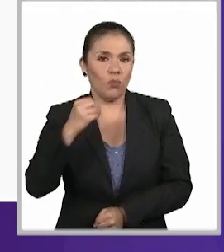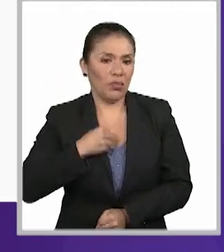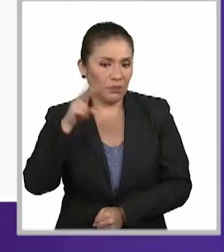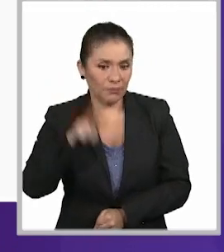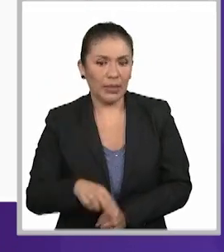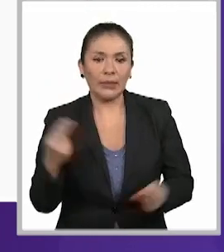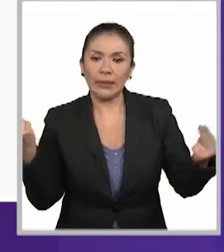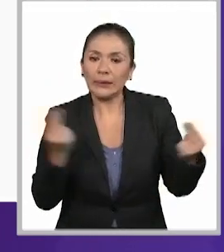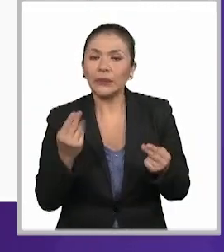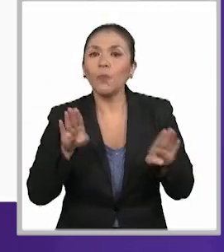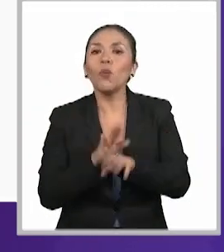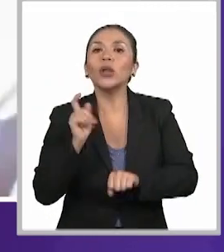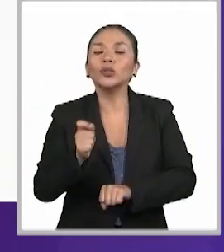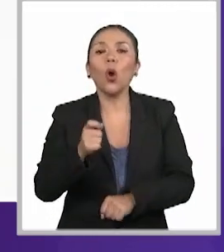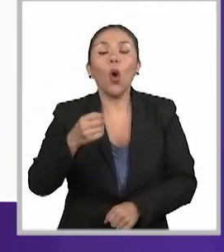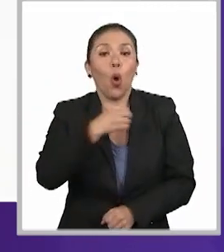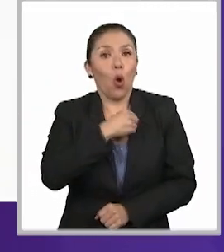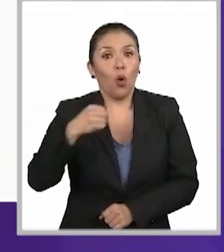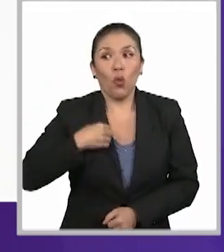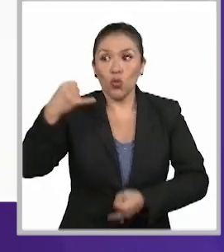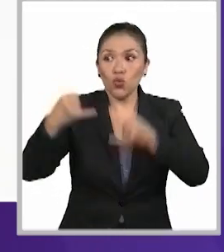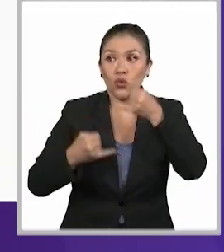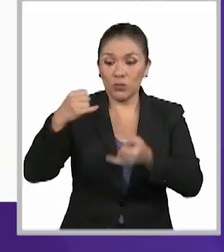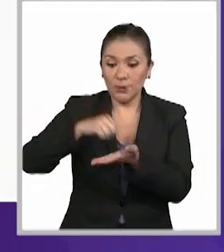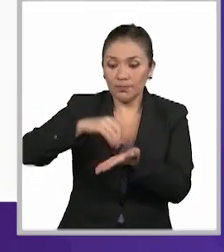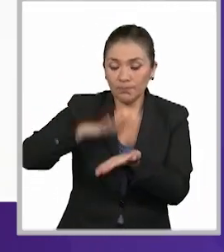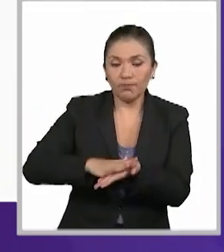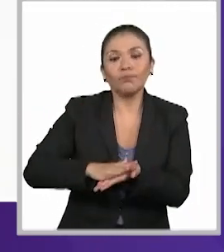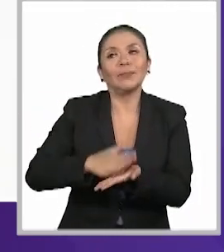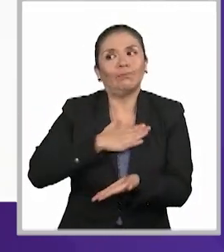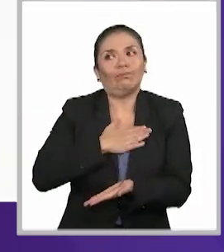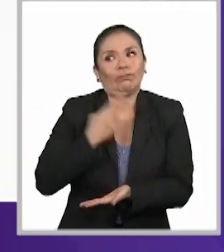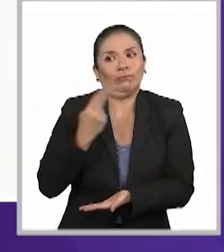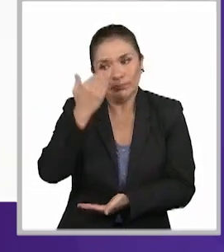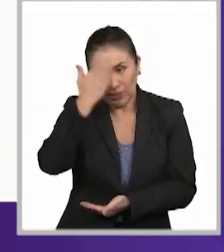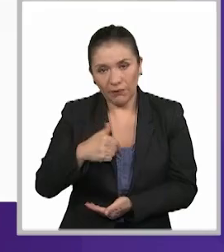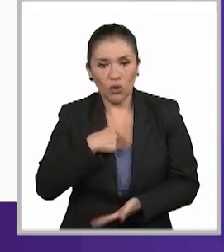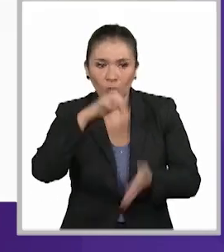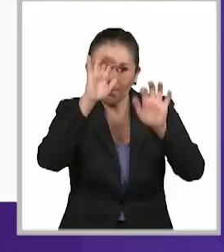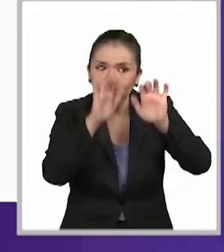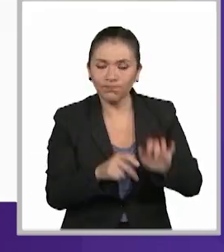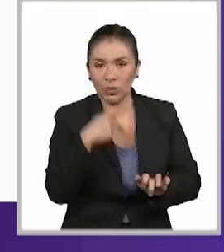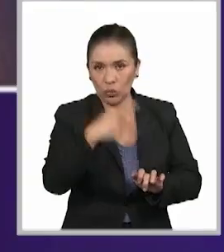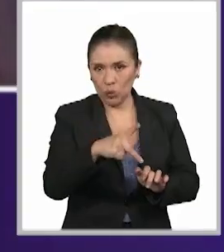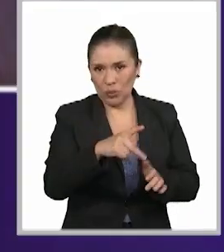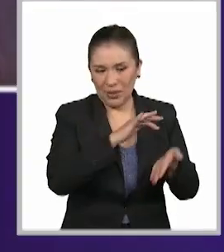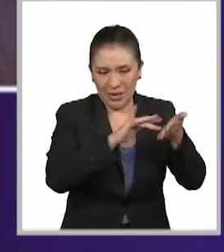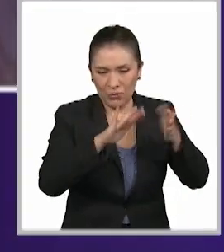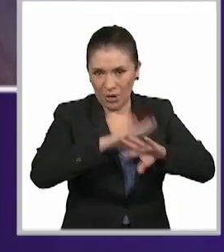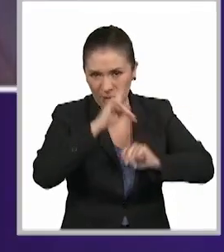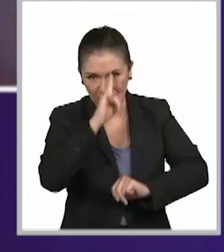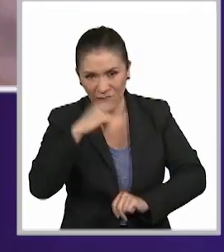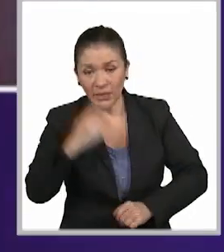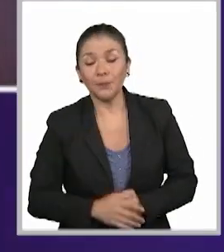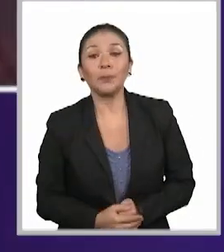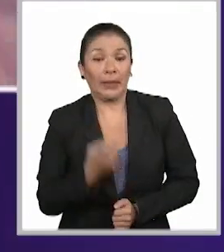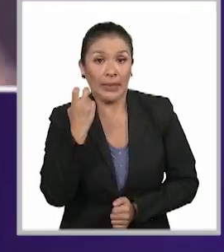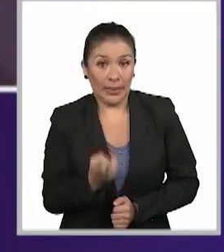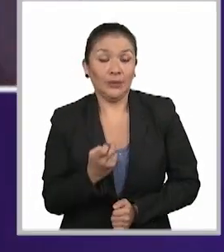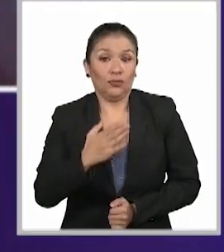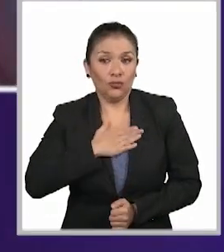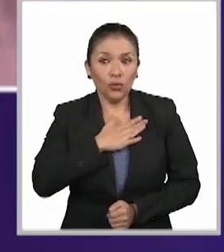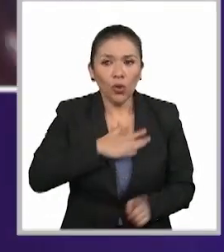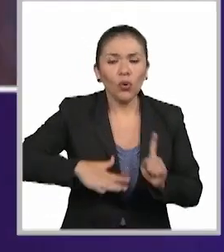pues, a raíz de una obligación jurisprudencial que tenemos esta obligación de emitir estas sentencias. Entonces, en cuanto